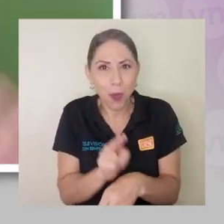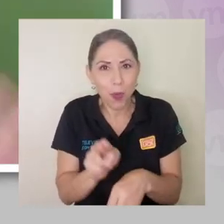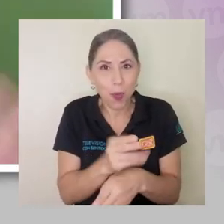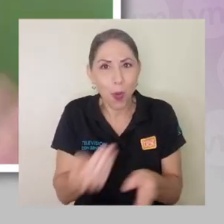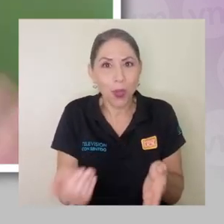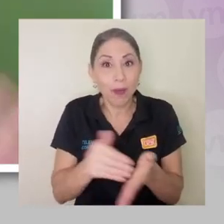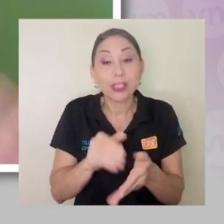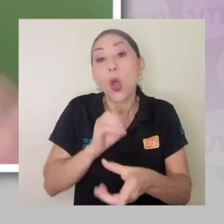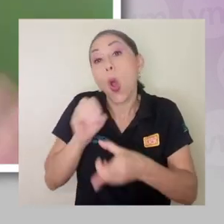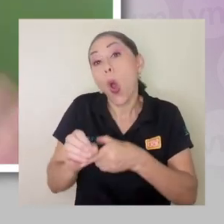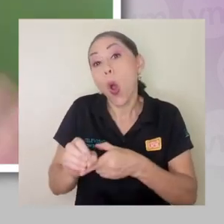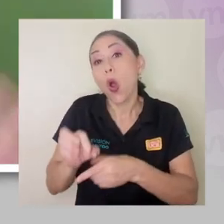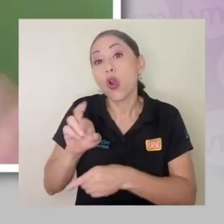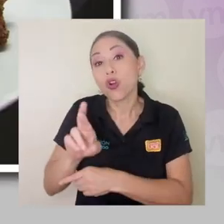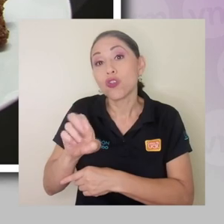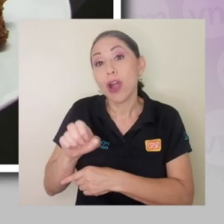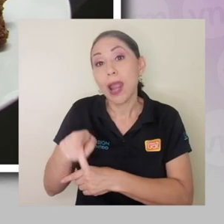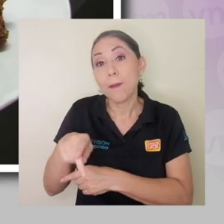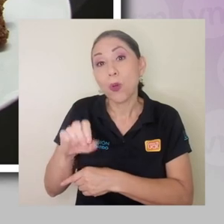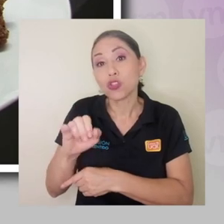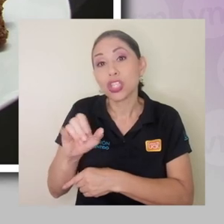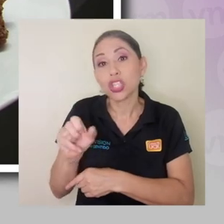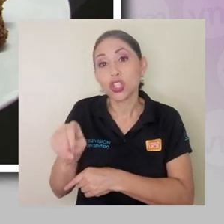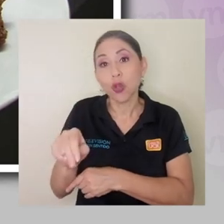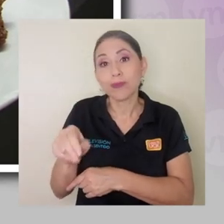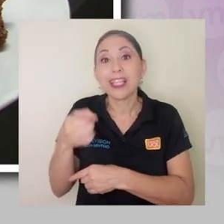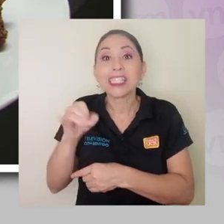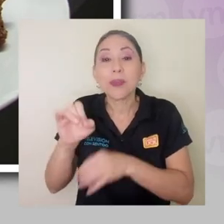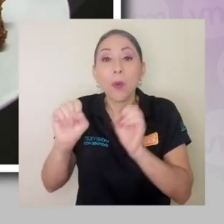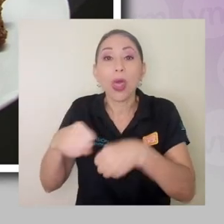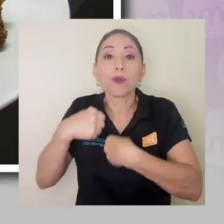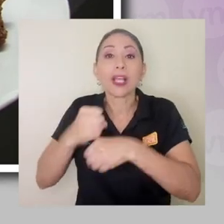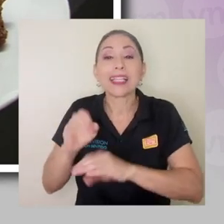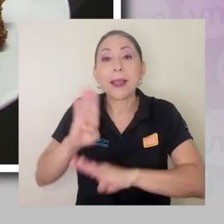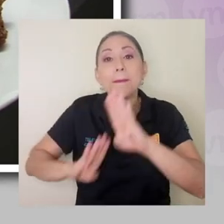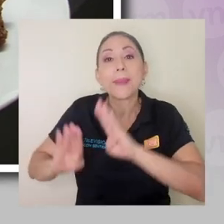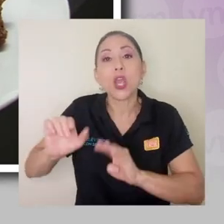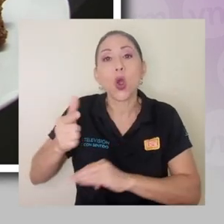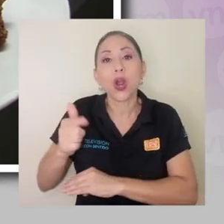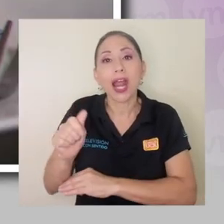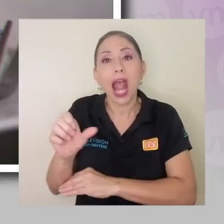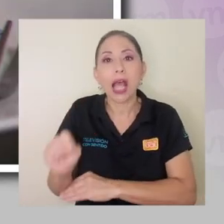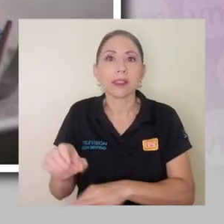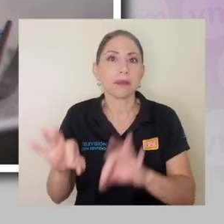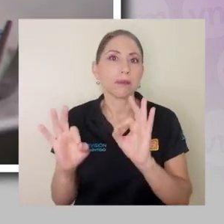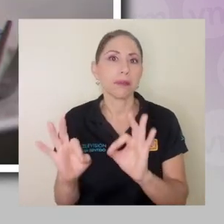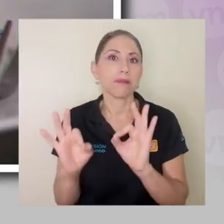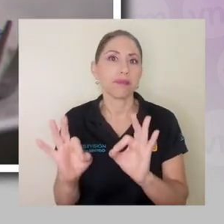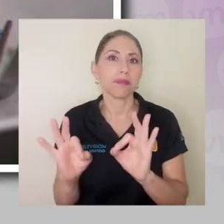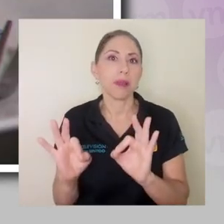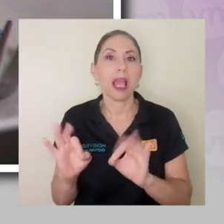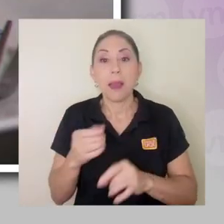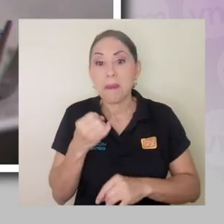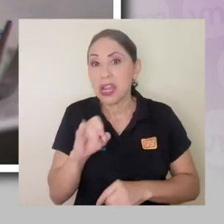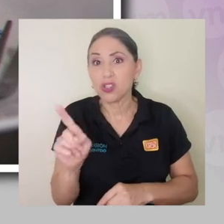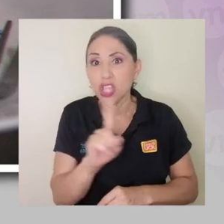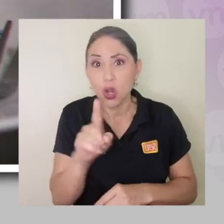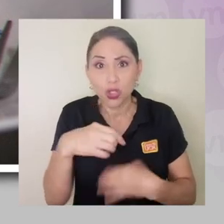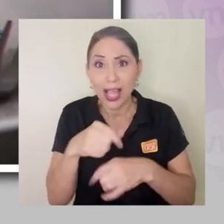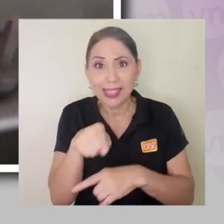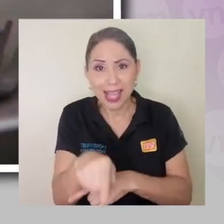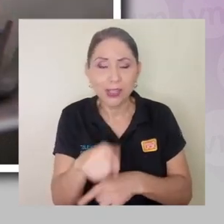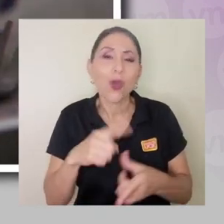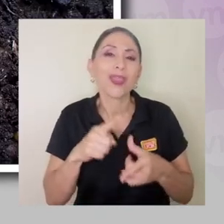posible, la parte de reposición y generar biogás con eso, también, ¿verdad? Pero si no, entonces, trabajarlo con